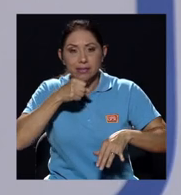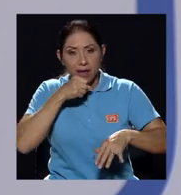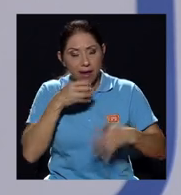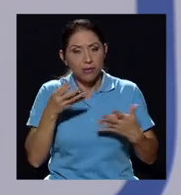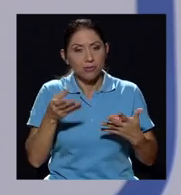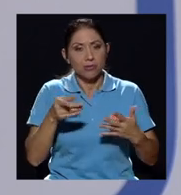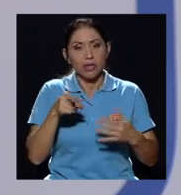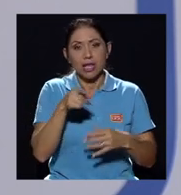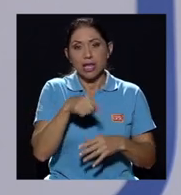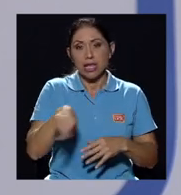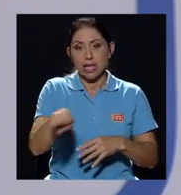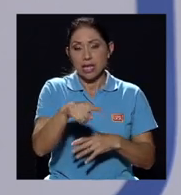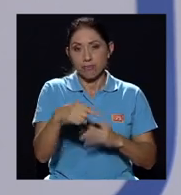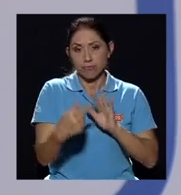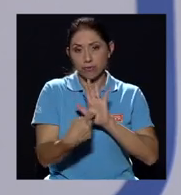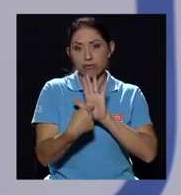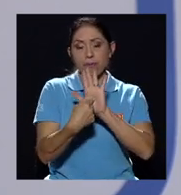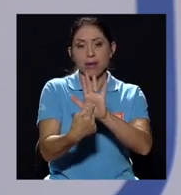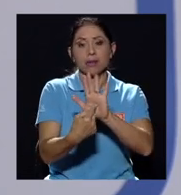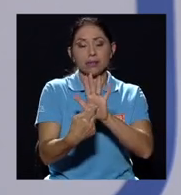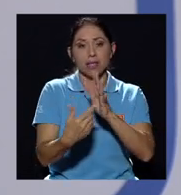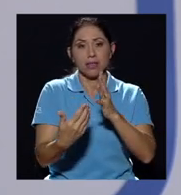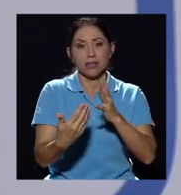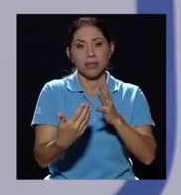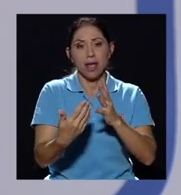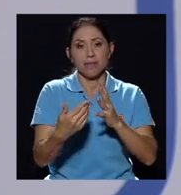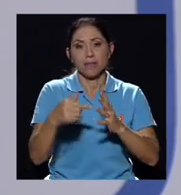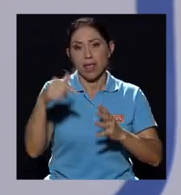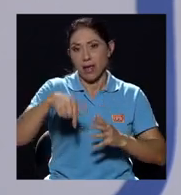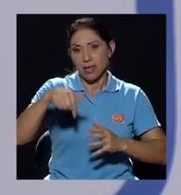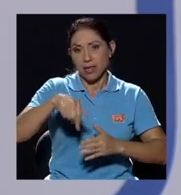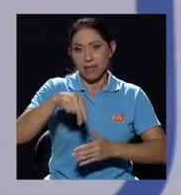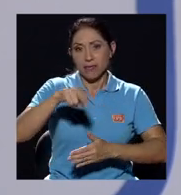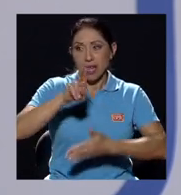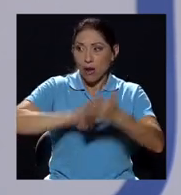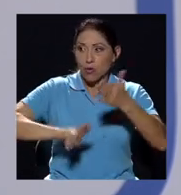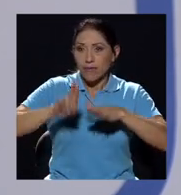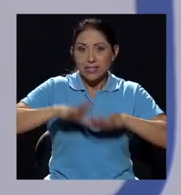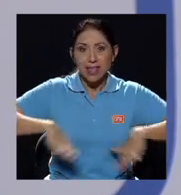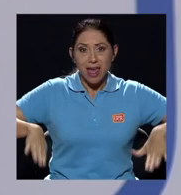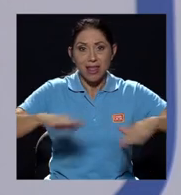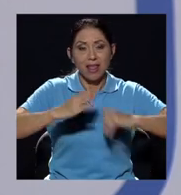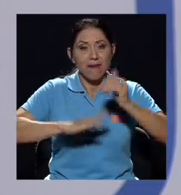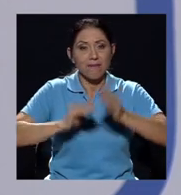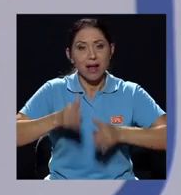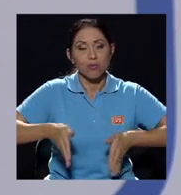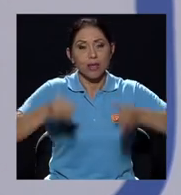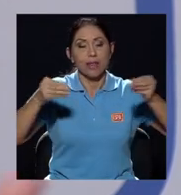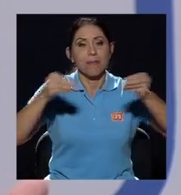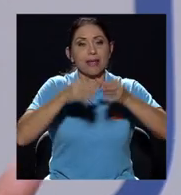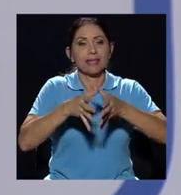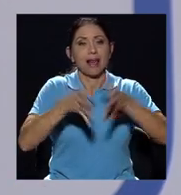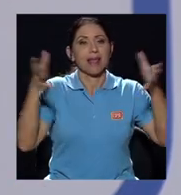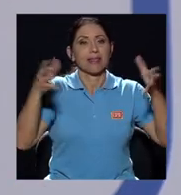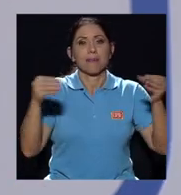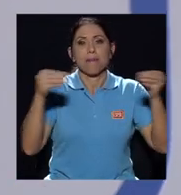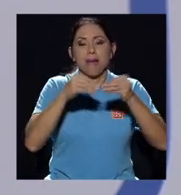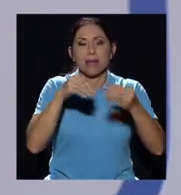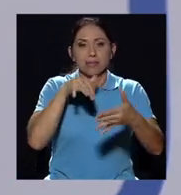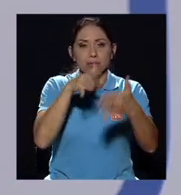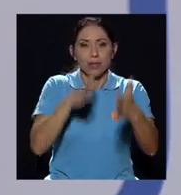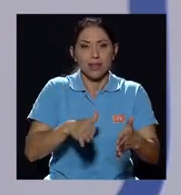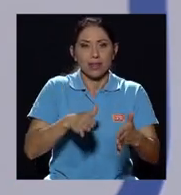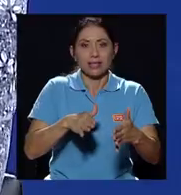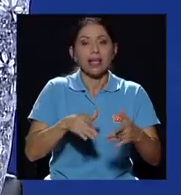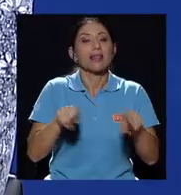representa hoy día en la universidad la facultad más grande desde el punto de vista estudiantil y que está presente en todas